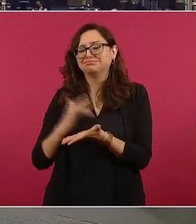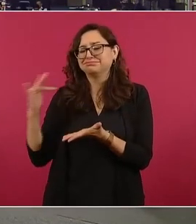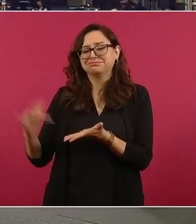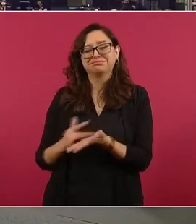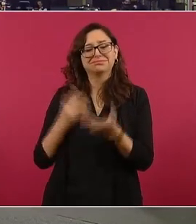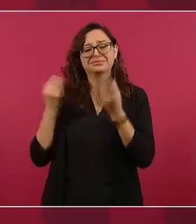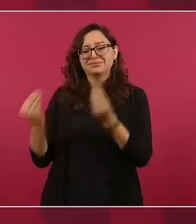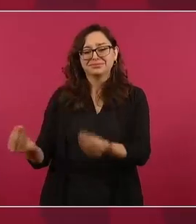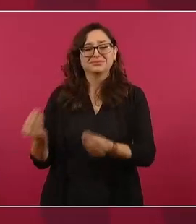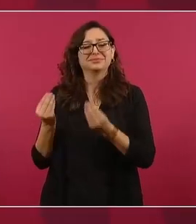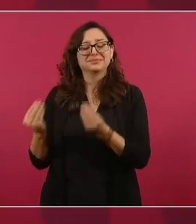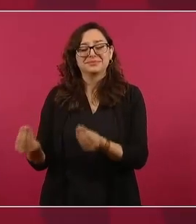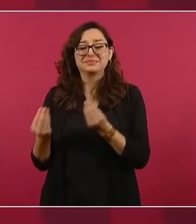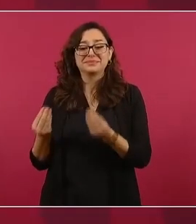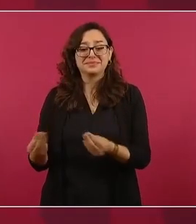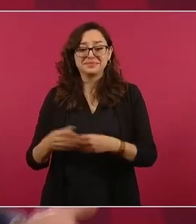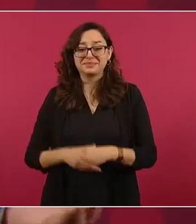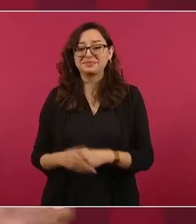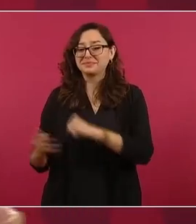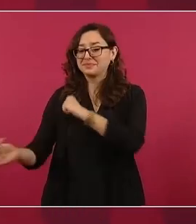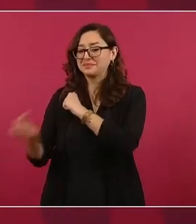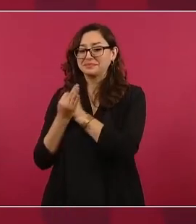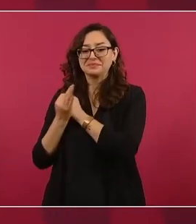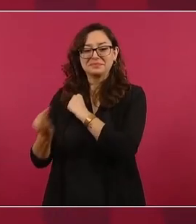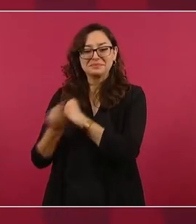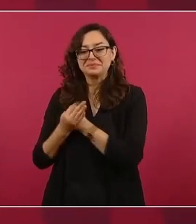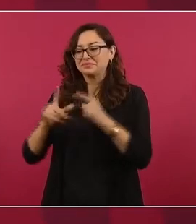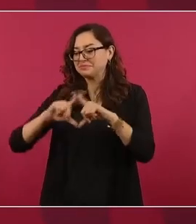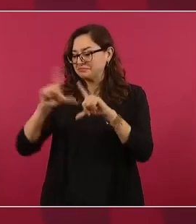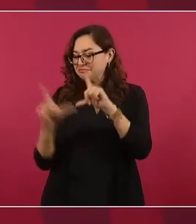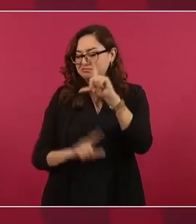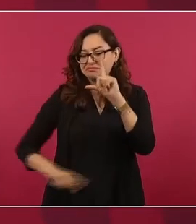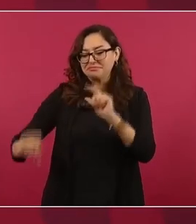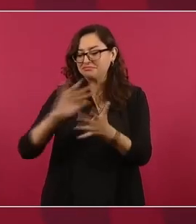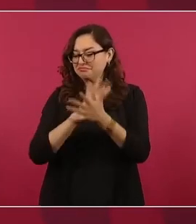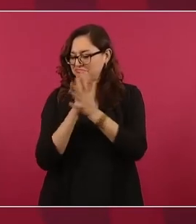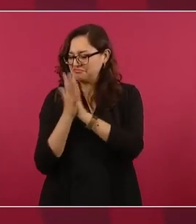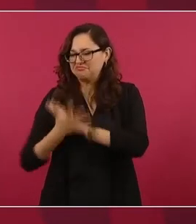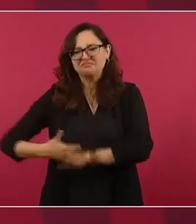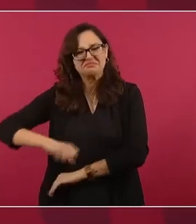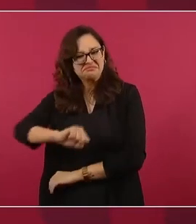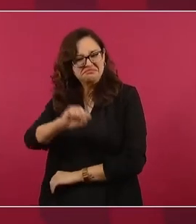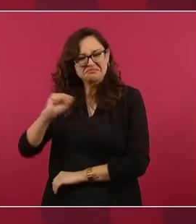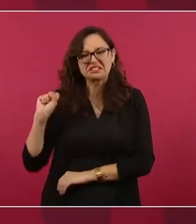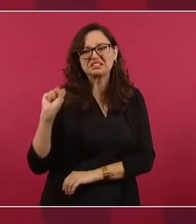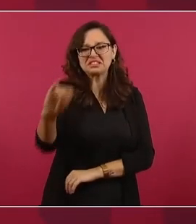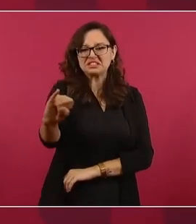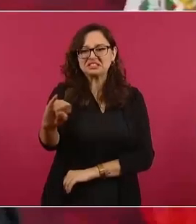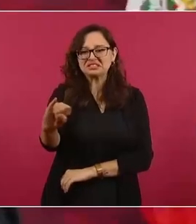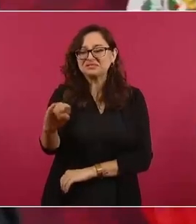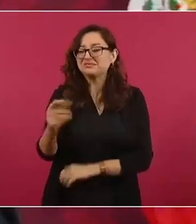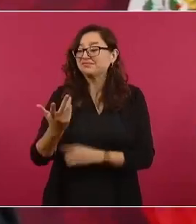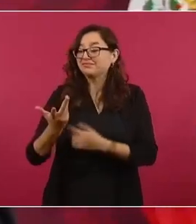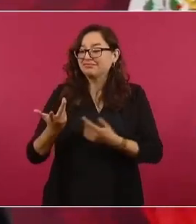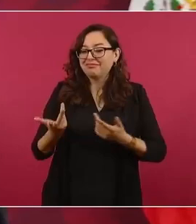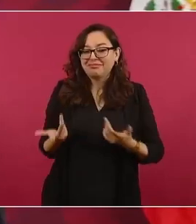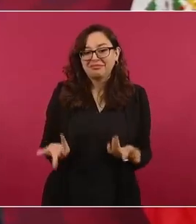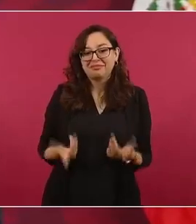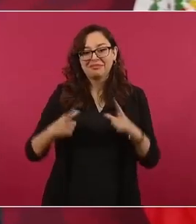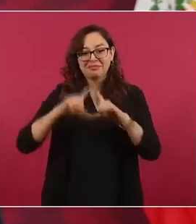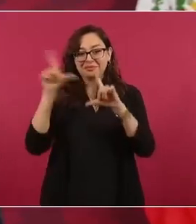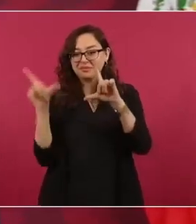está a favor de la transformación, donde quiera que voy. Hoy no sólo